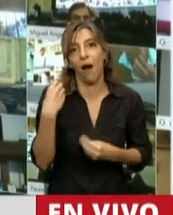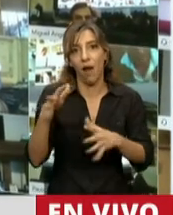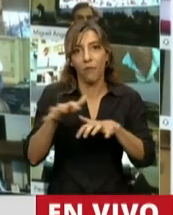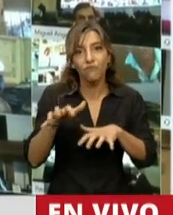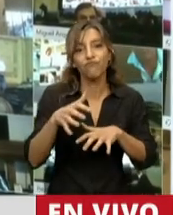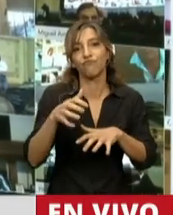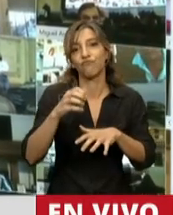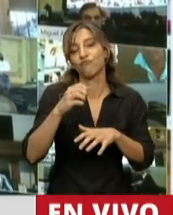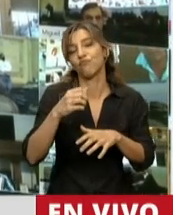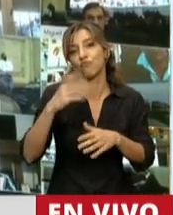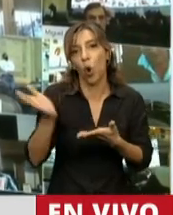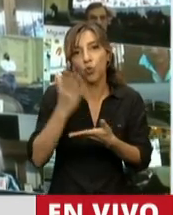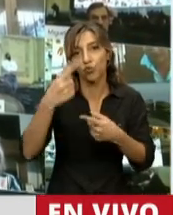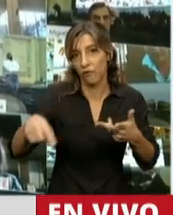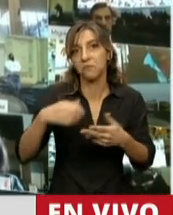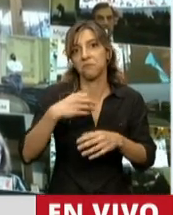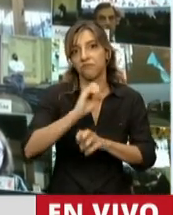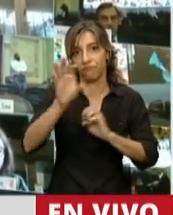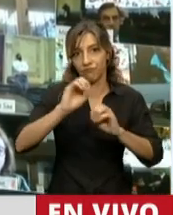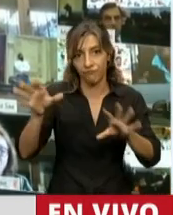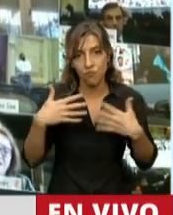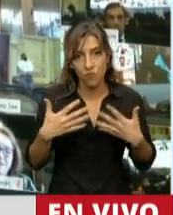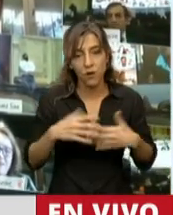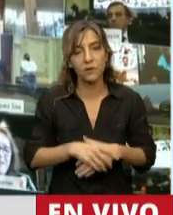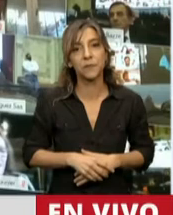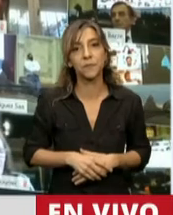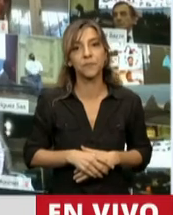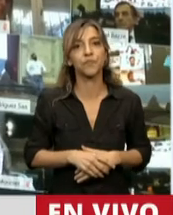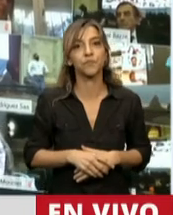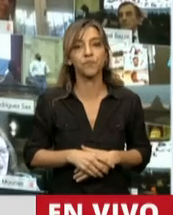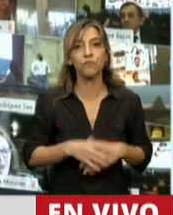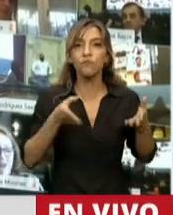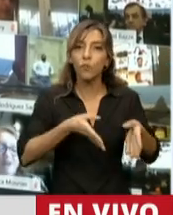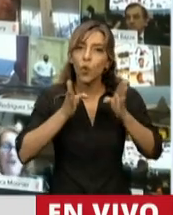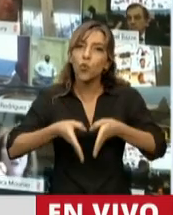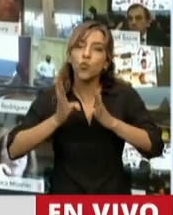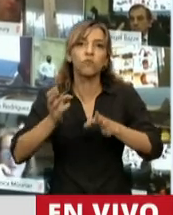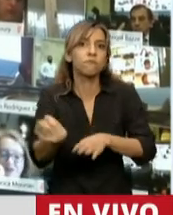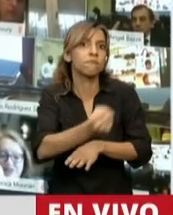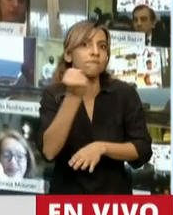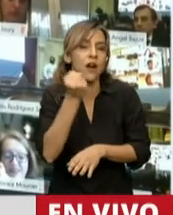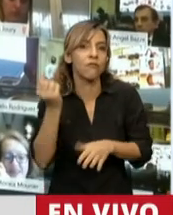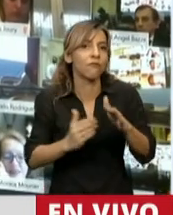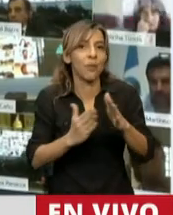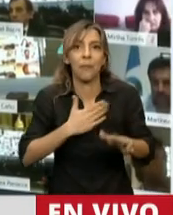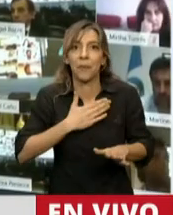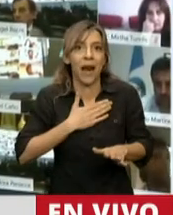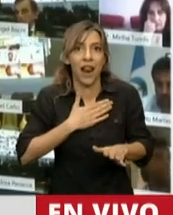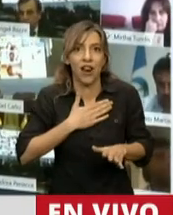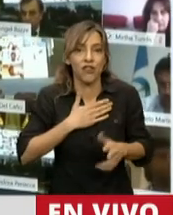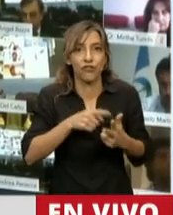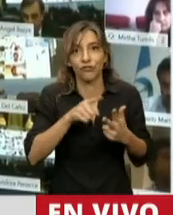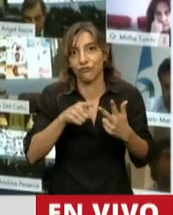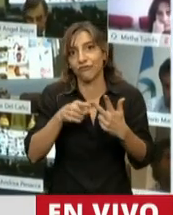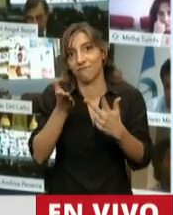Anta. La ruta importantísima para nosotros, que es la ruta